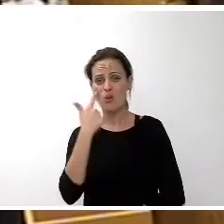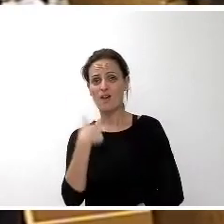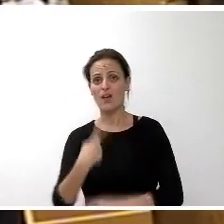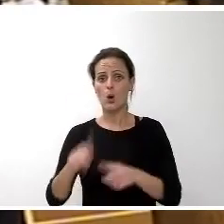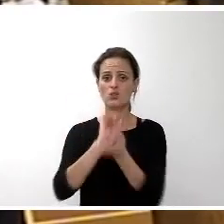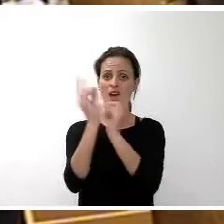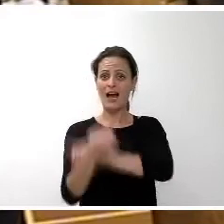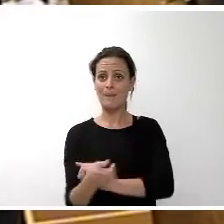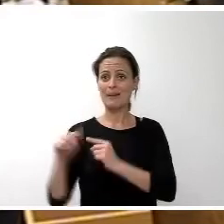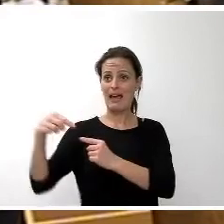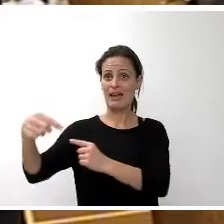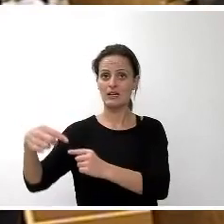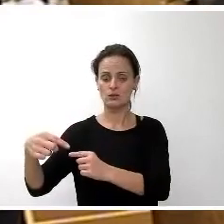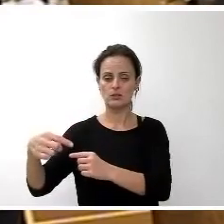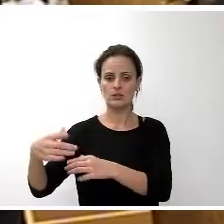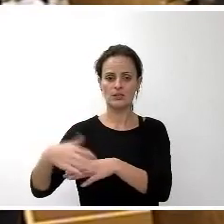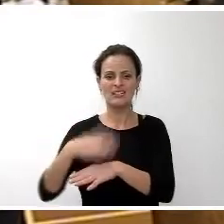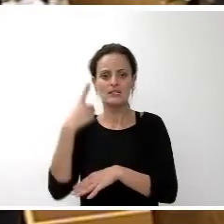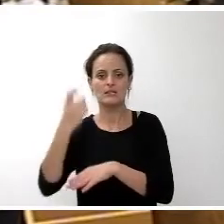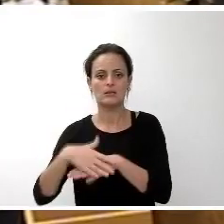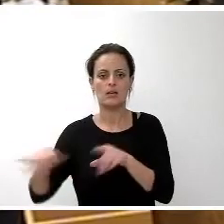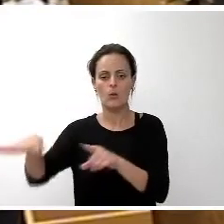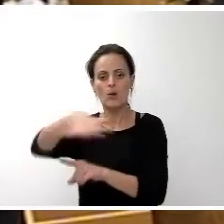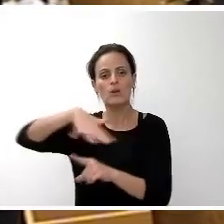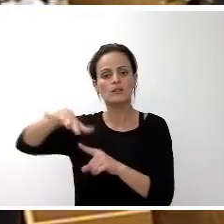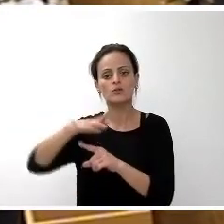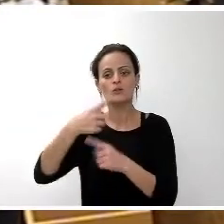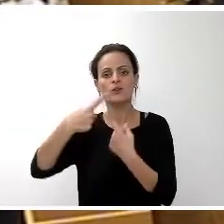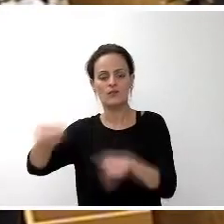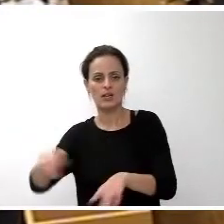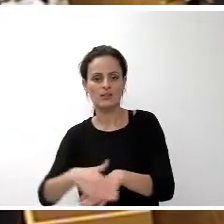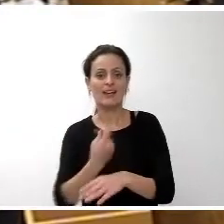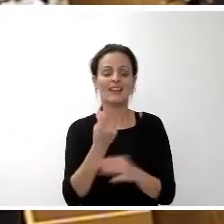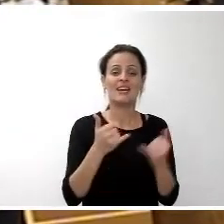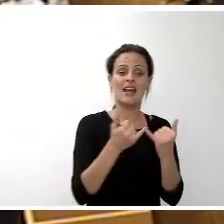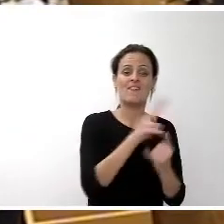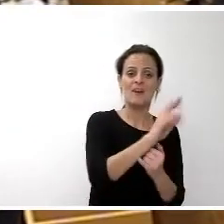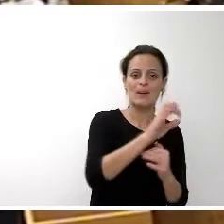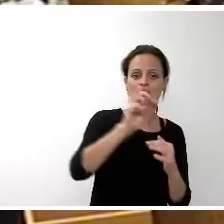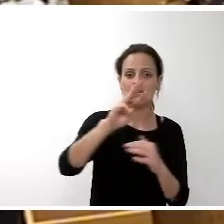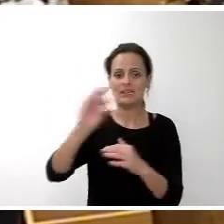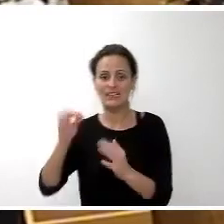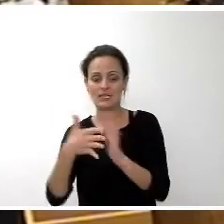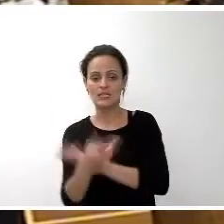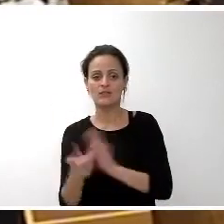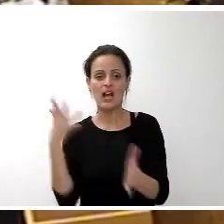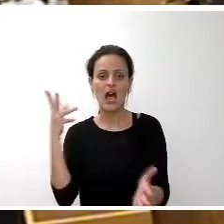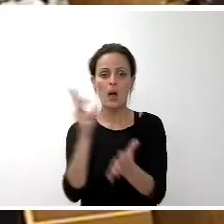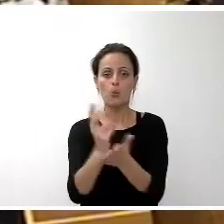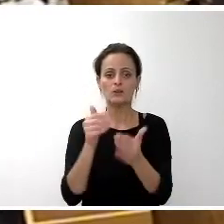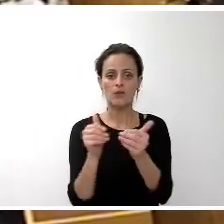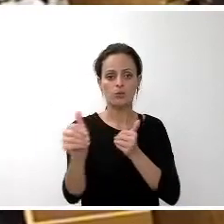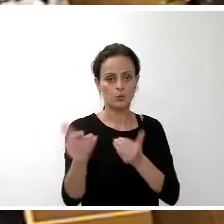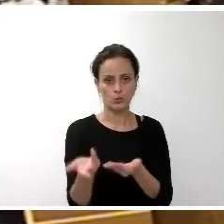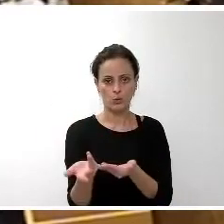generaciones se encuentren en un entorno diferente Tenerife 2030 es la apuesta por el futuro y por muchas personas